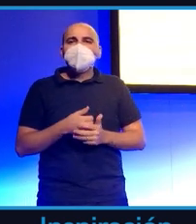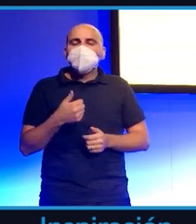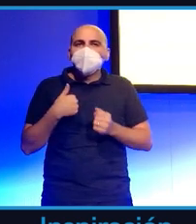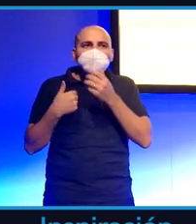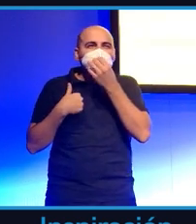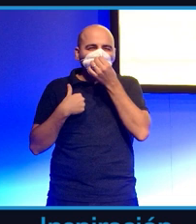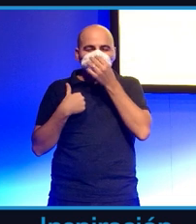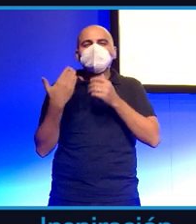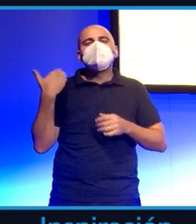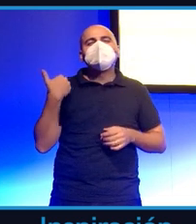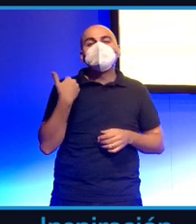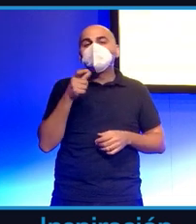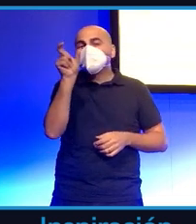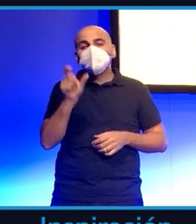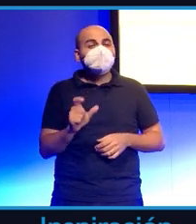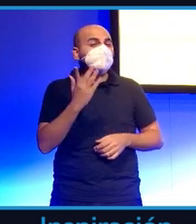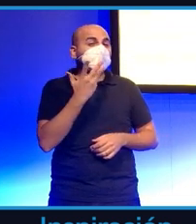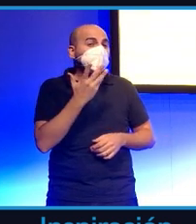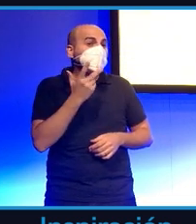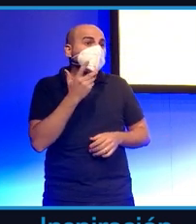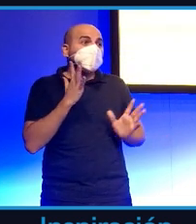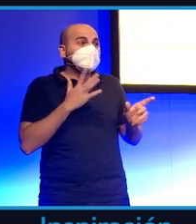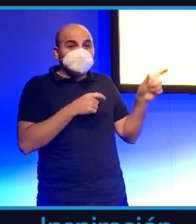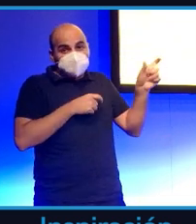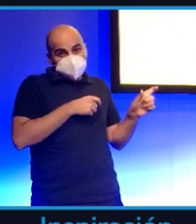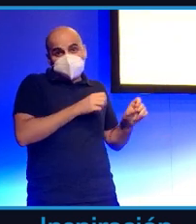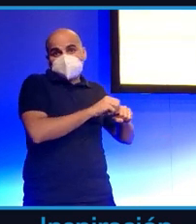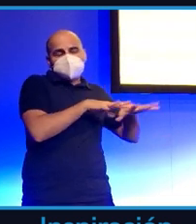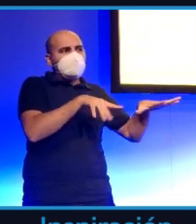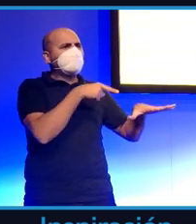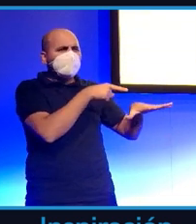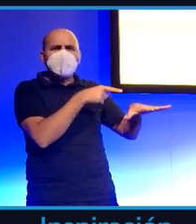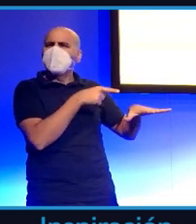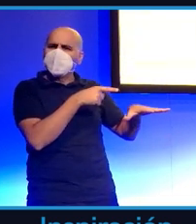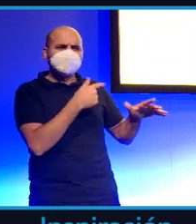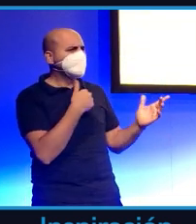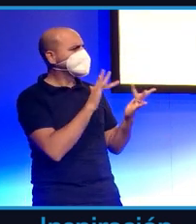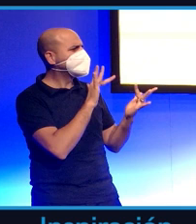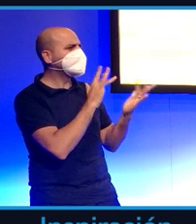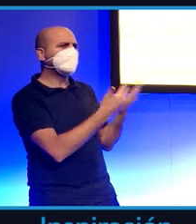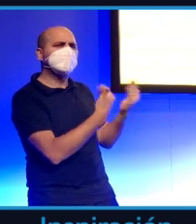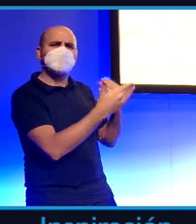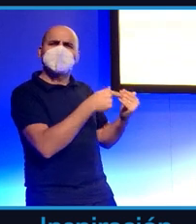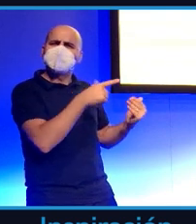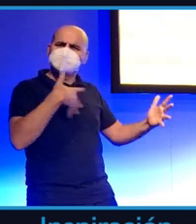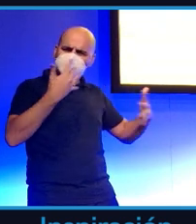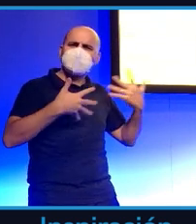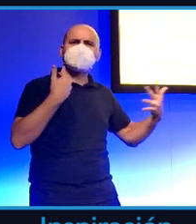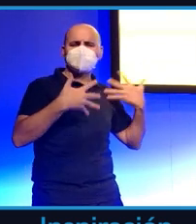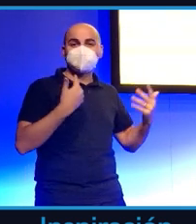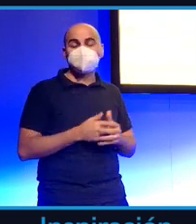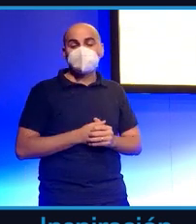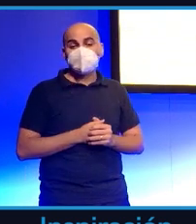es que es un tío fuera de lo que es su actividad es un tío interesante y simpático. ¿Qué ocurre? Que el periodismo es